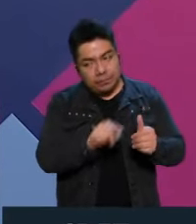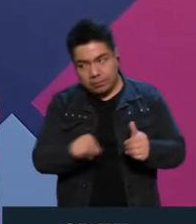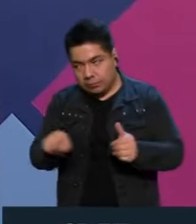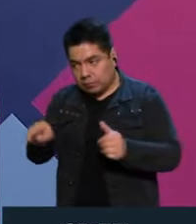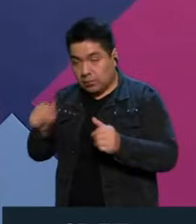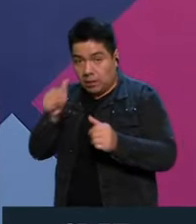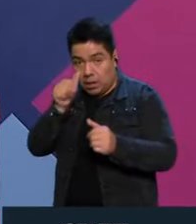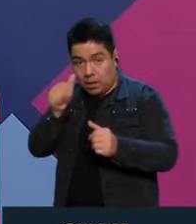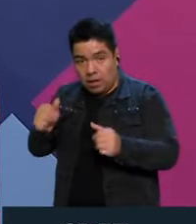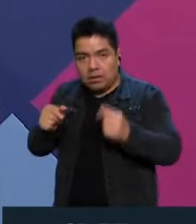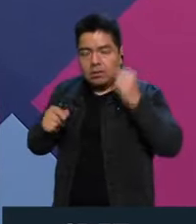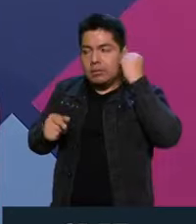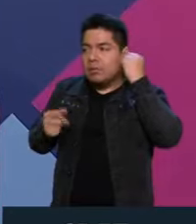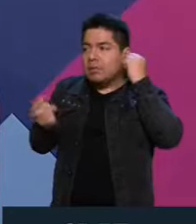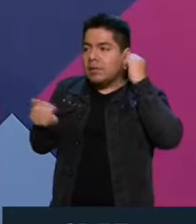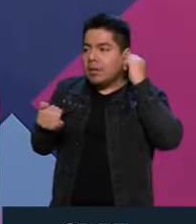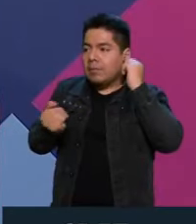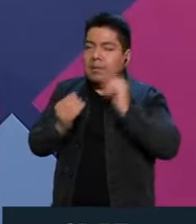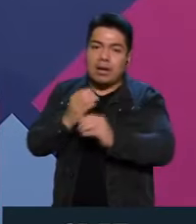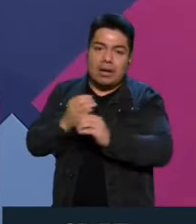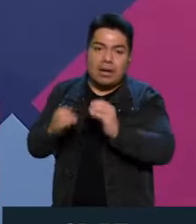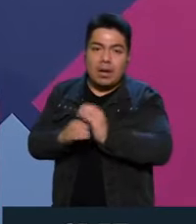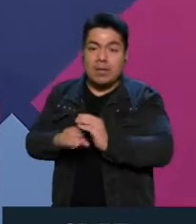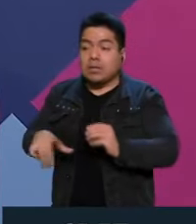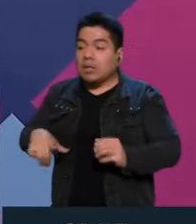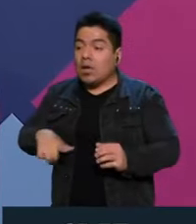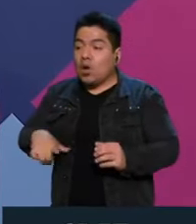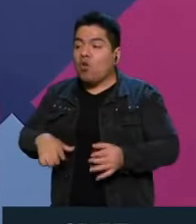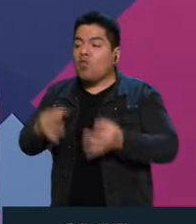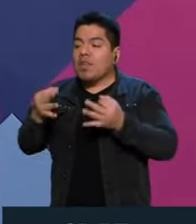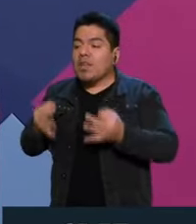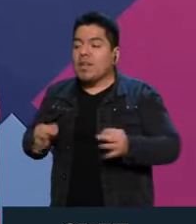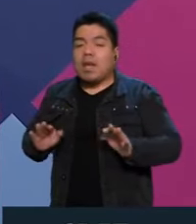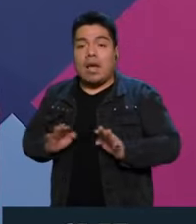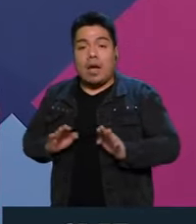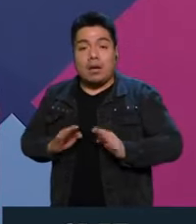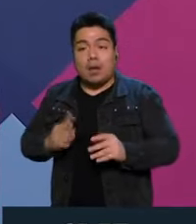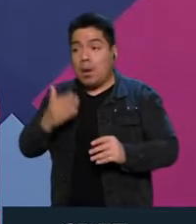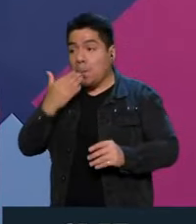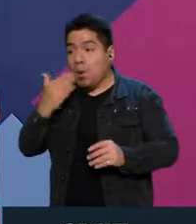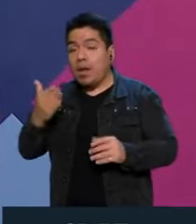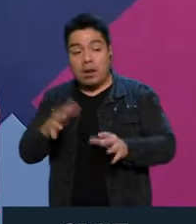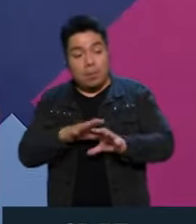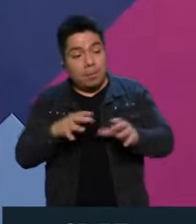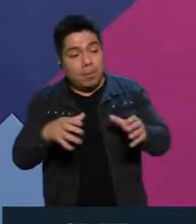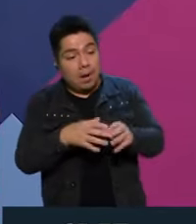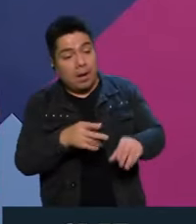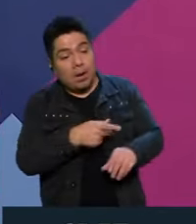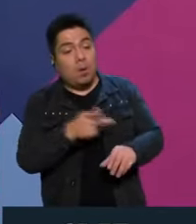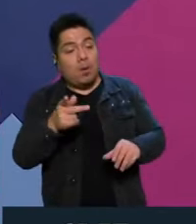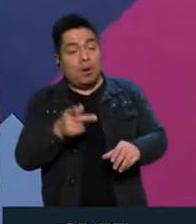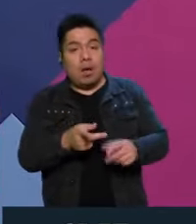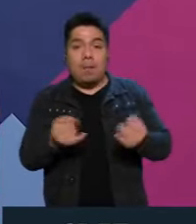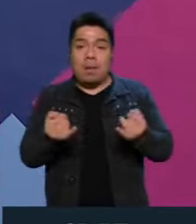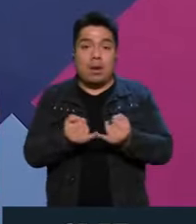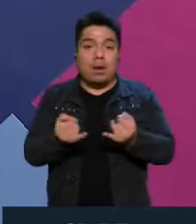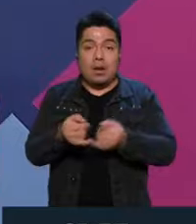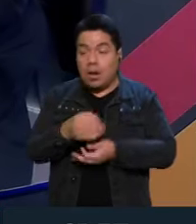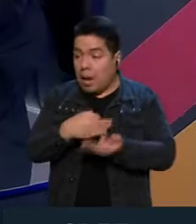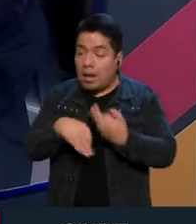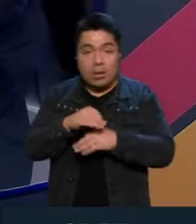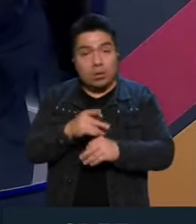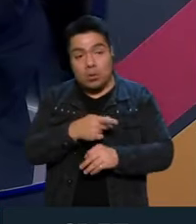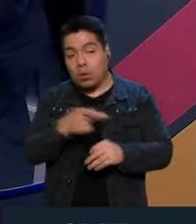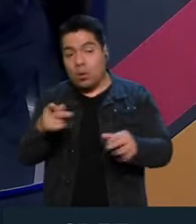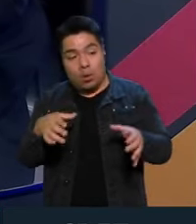atención a cómo queremos que sea el Estado. El Estado queremos que sea bueno para los pobres, pero queremos que sea bueno para todos los